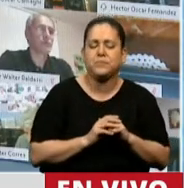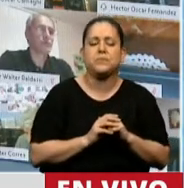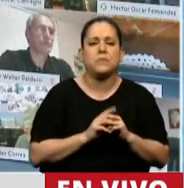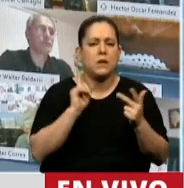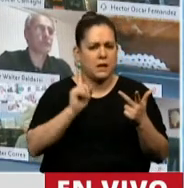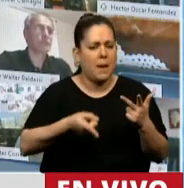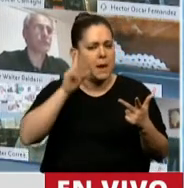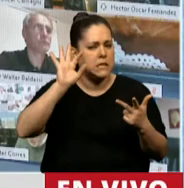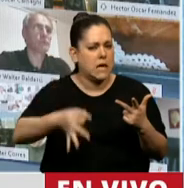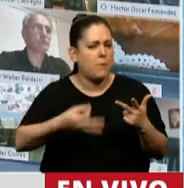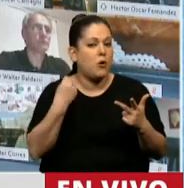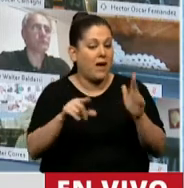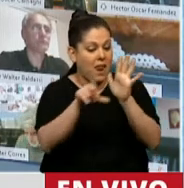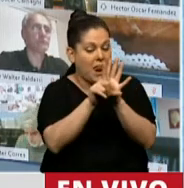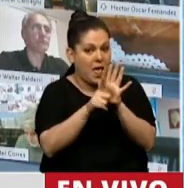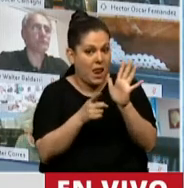también sabemos que esa ley